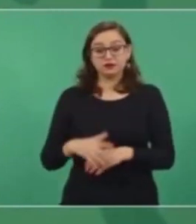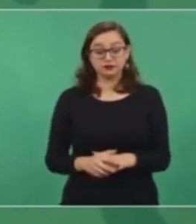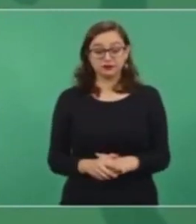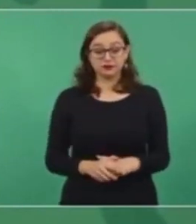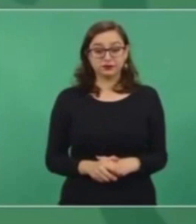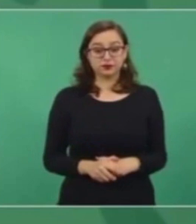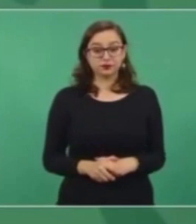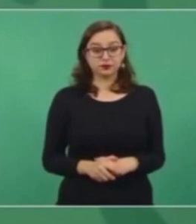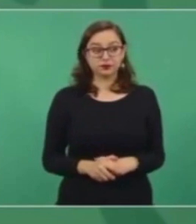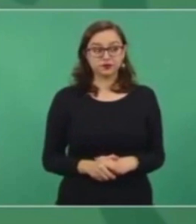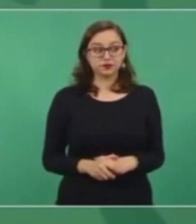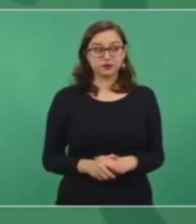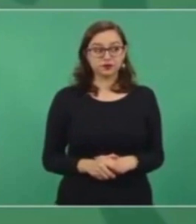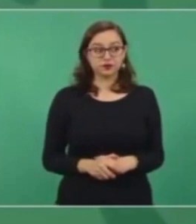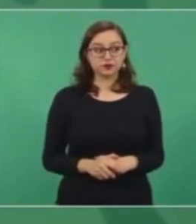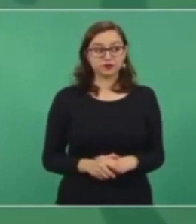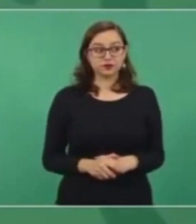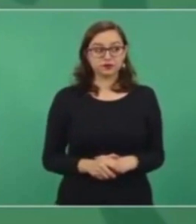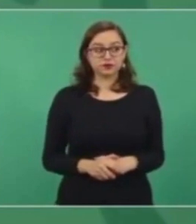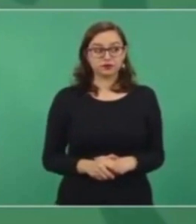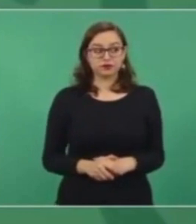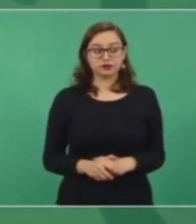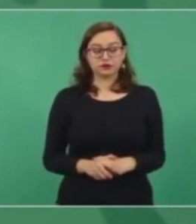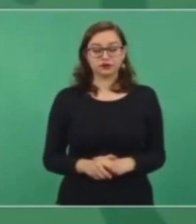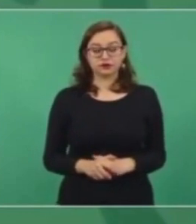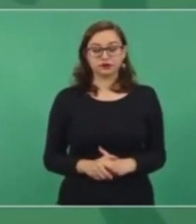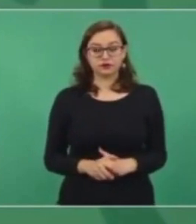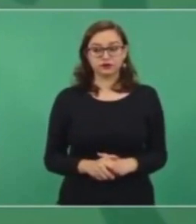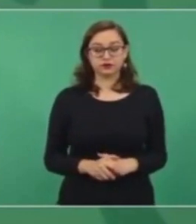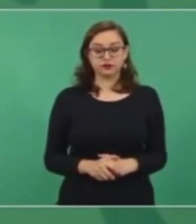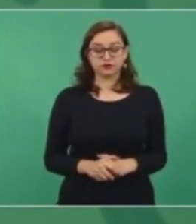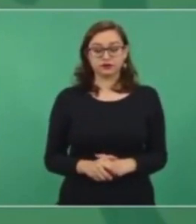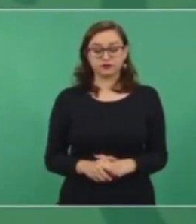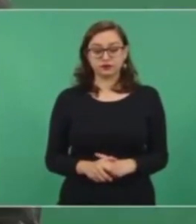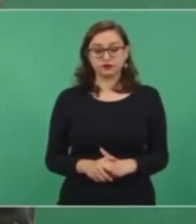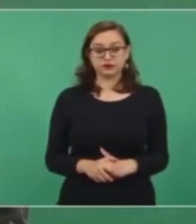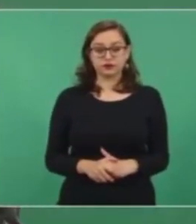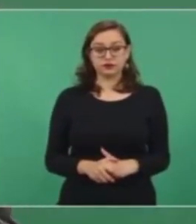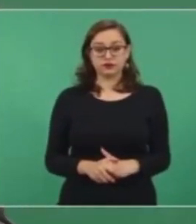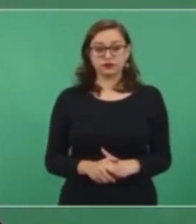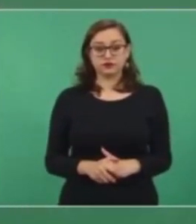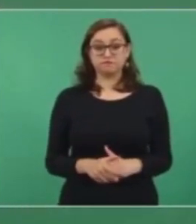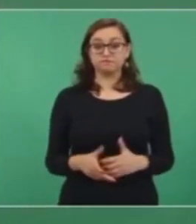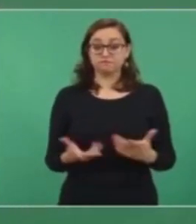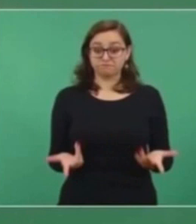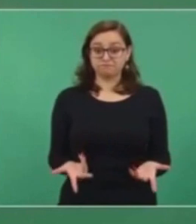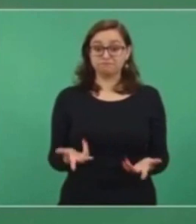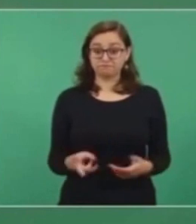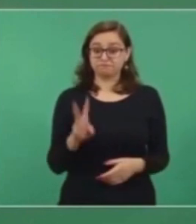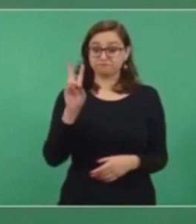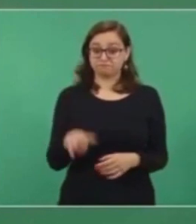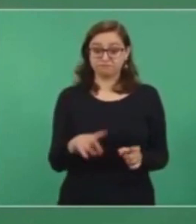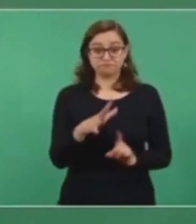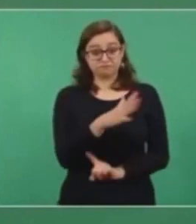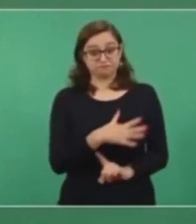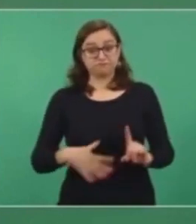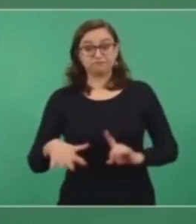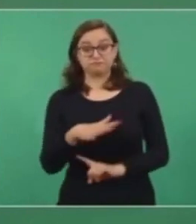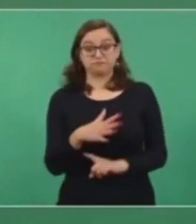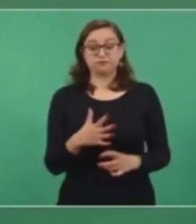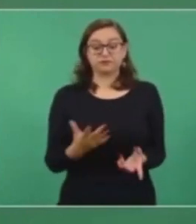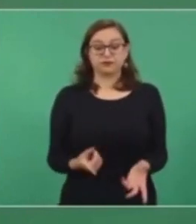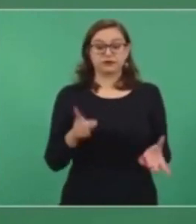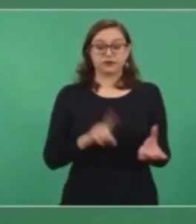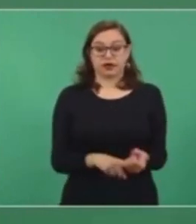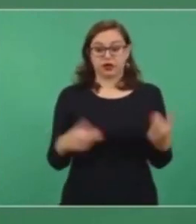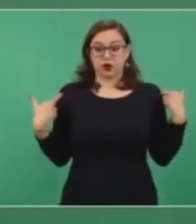atenderse el que se mejore la situación de los maestros de